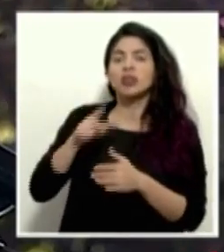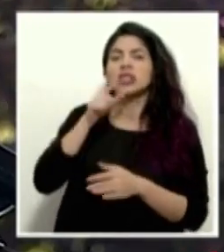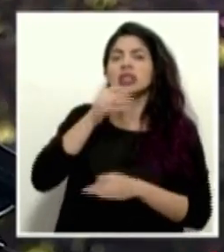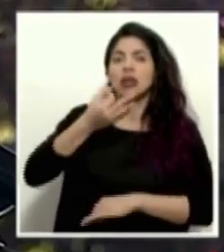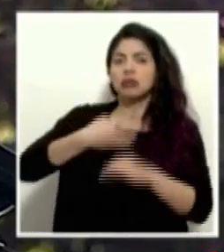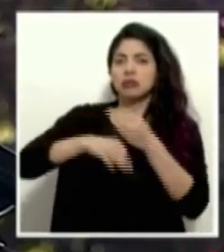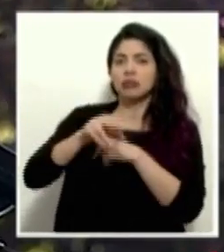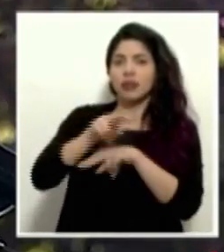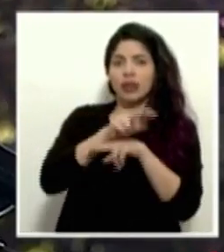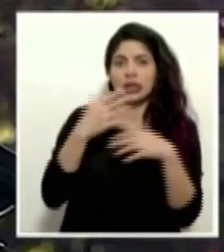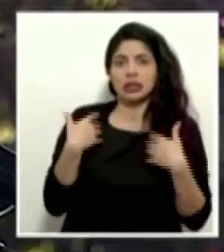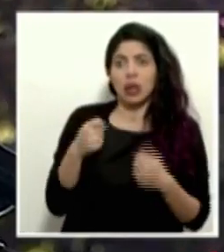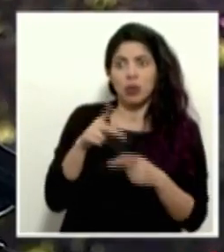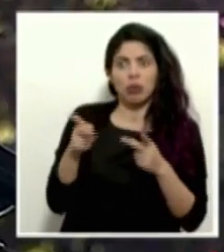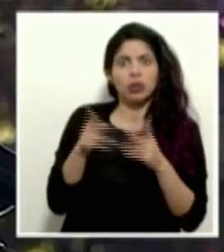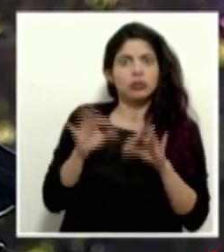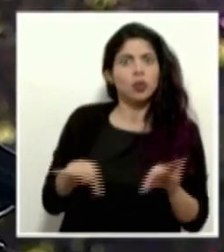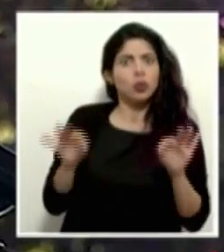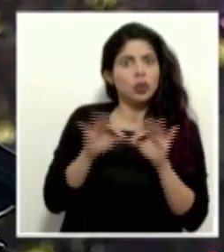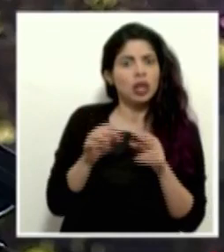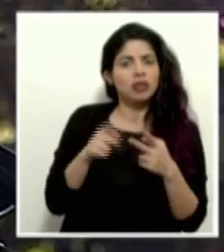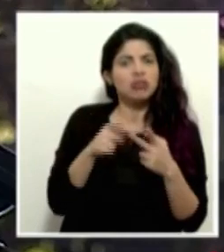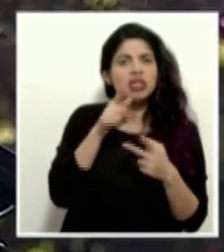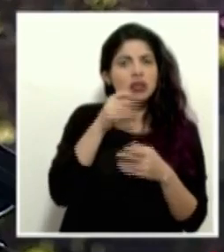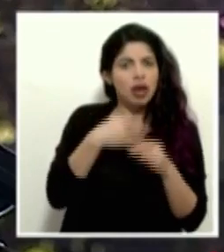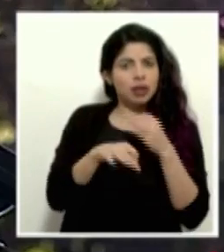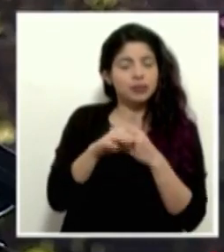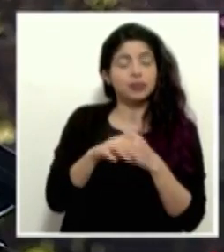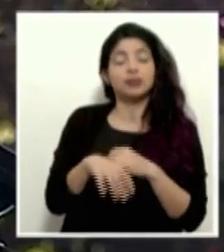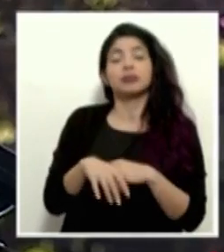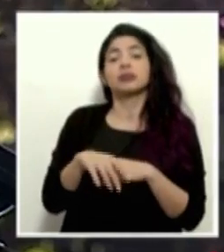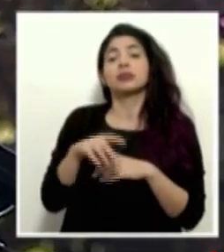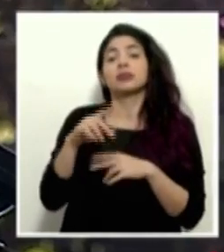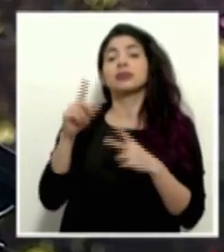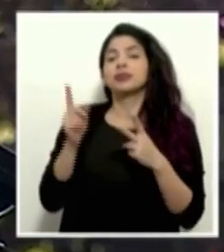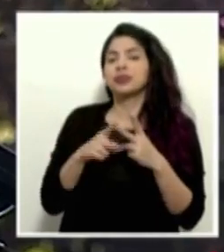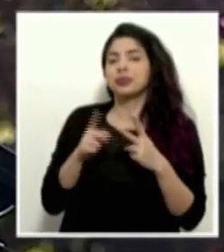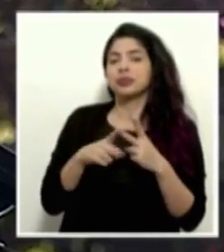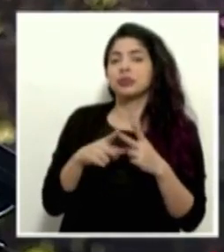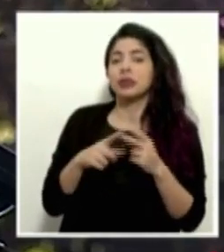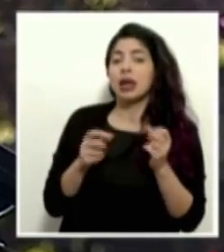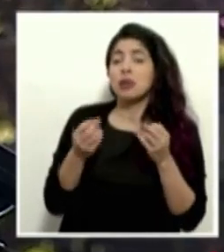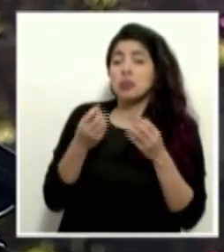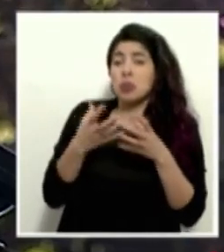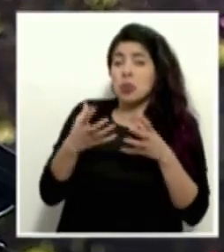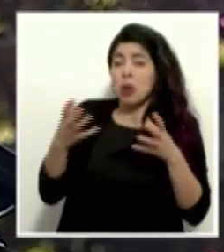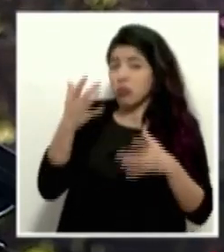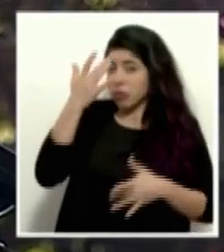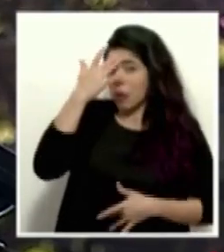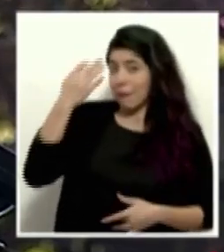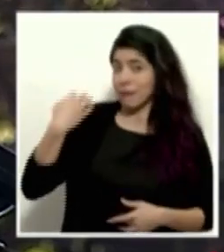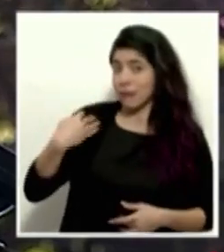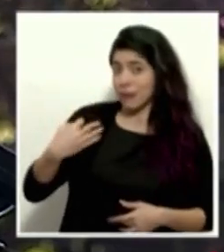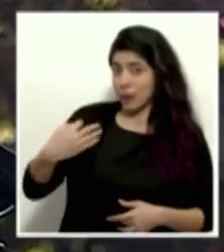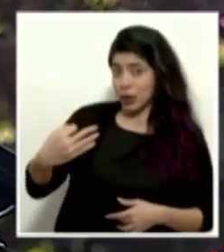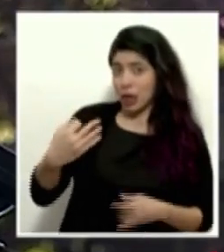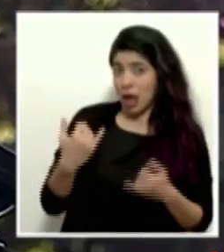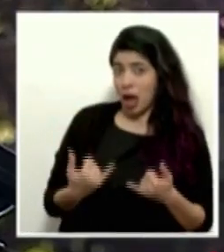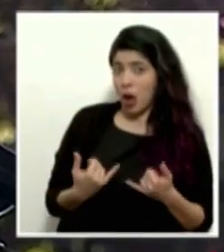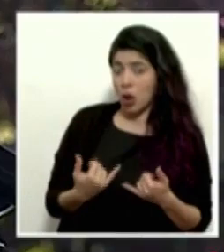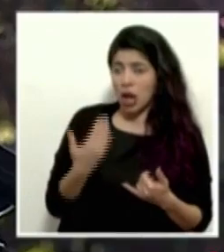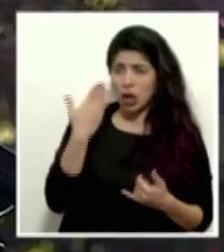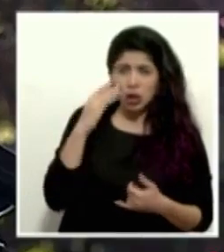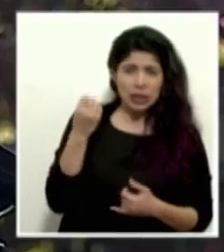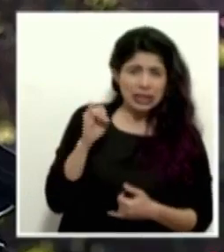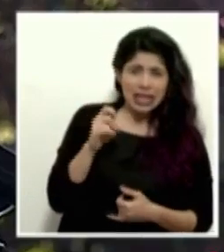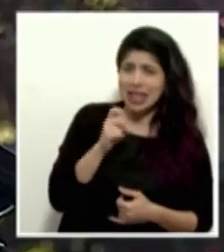parte de vigilancia de la salud, que es un puesto muy importante. La segunda es, debido a la gran cantidad de casos diarios que hay ahora, no sé si